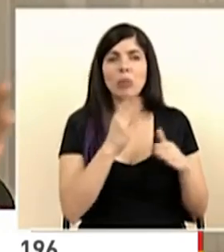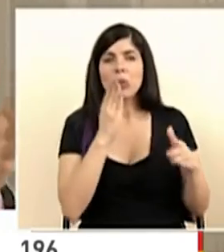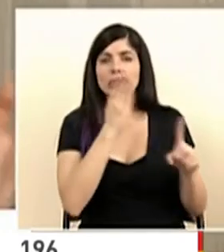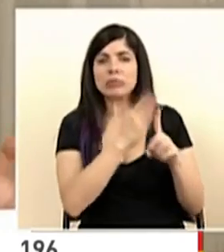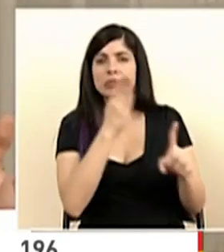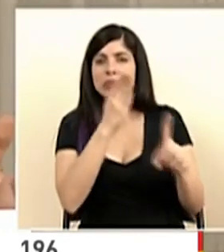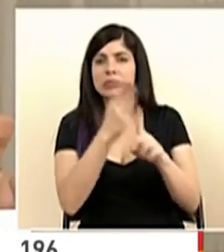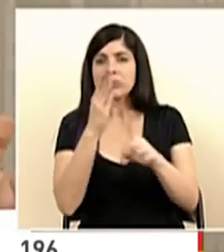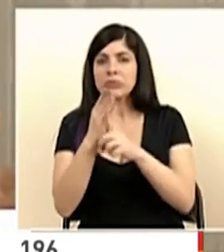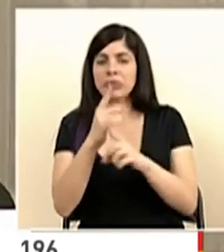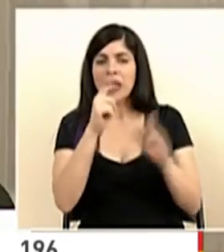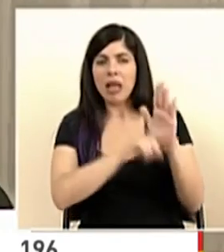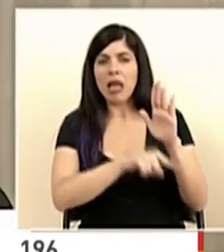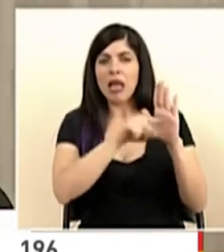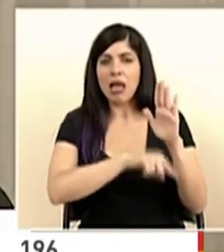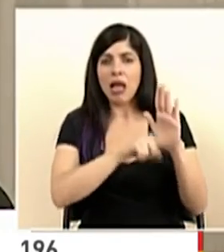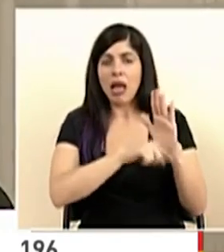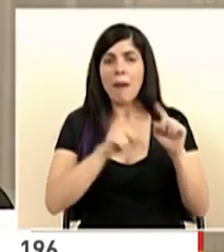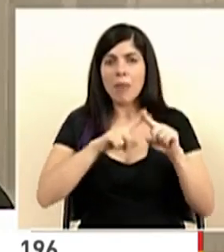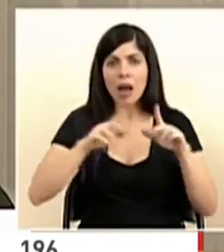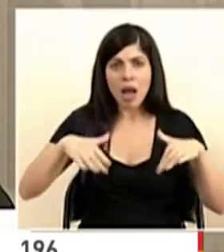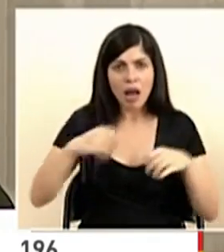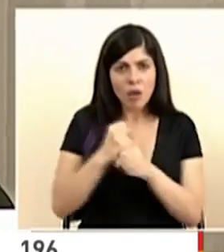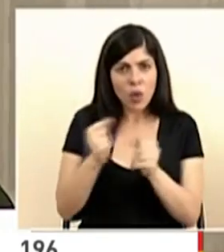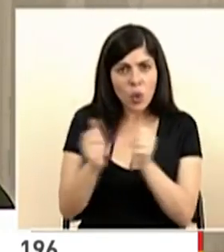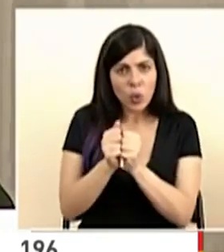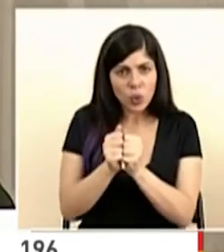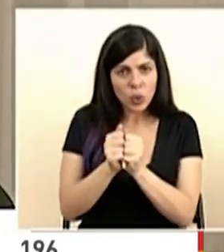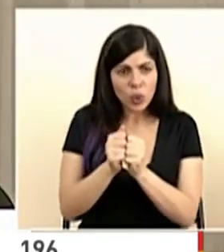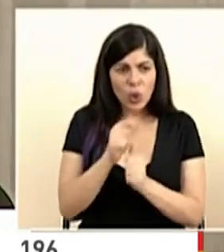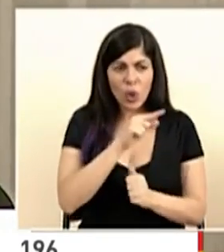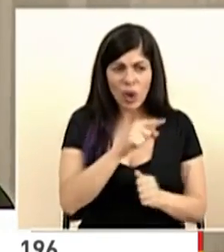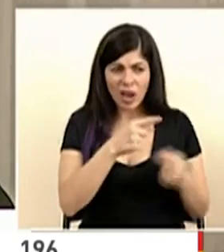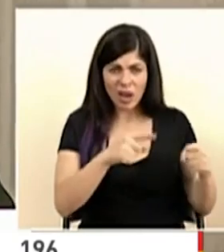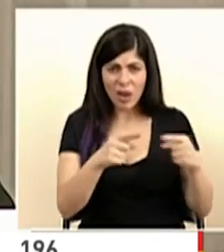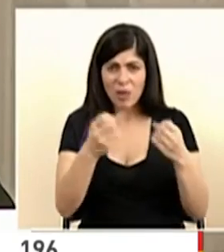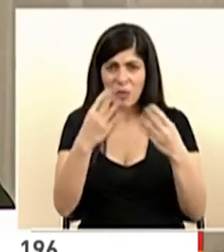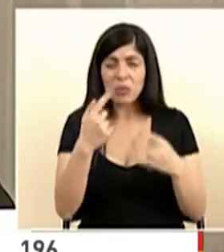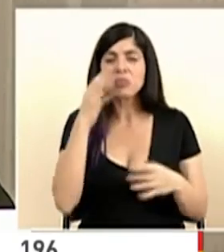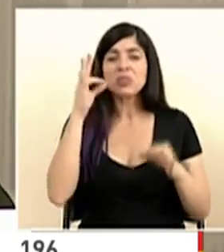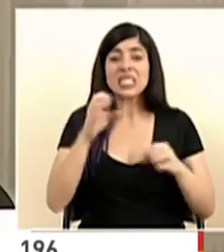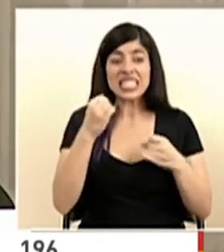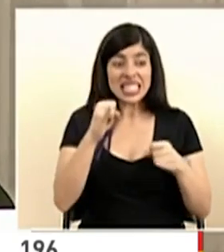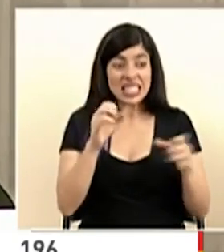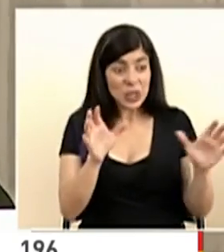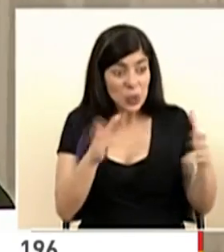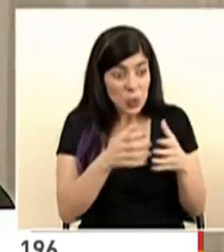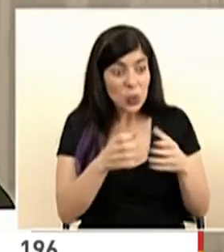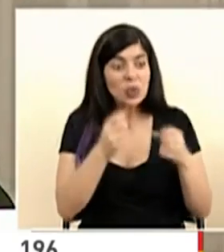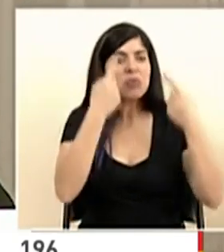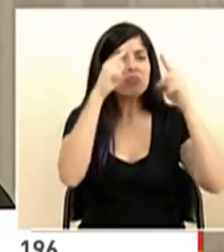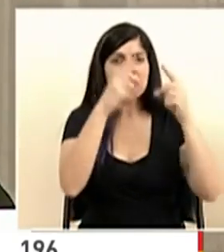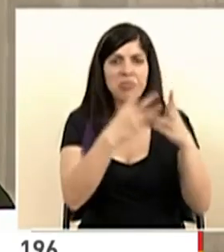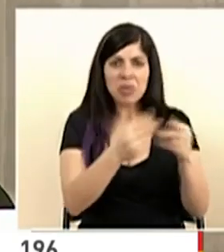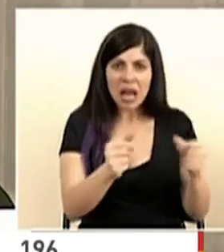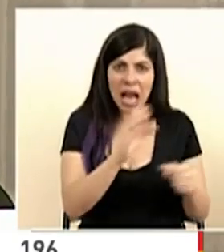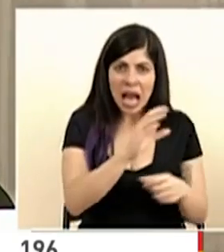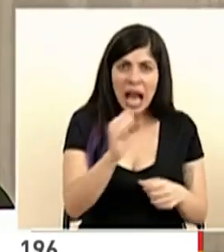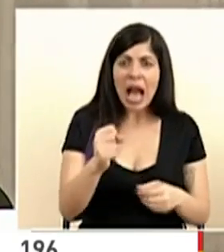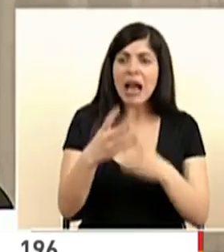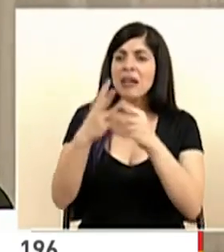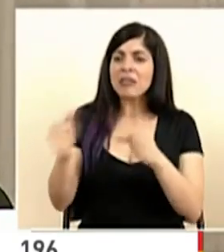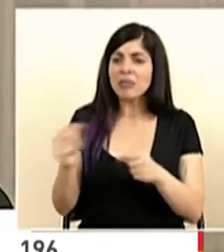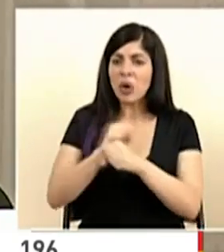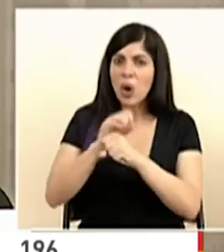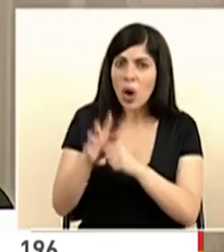Si nosotros cambiamos esa actitud, trabajamos juntos, nos unimos, estoy seguro que resolvemos lo de la caja, sacrimos adelante con el COVID, resolvemos